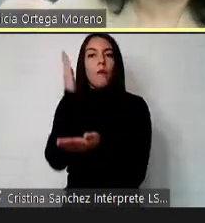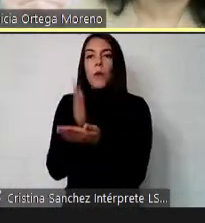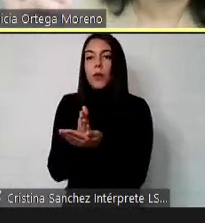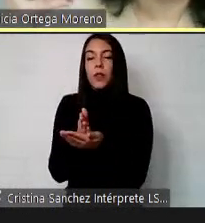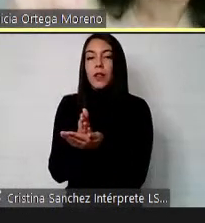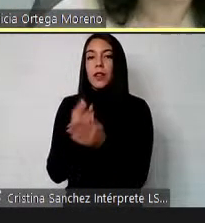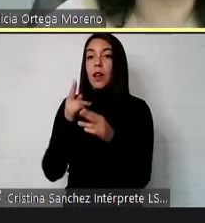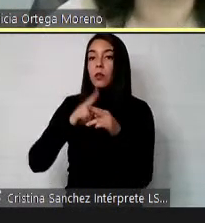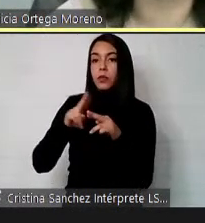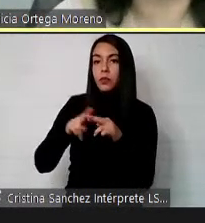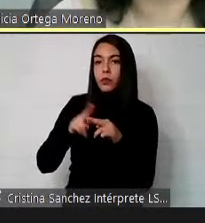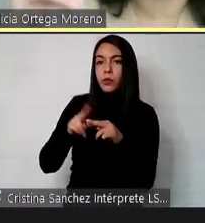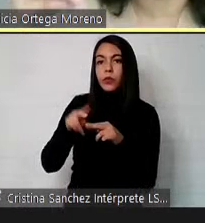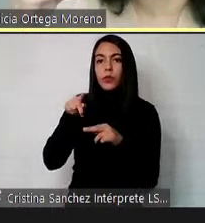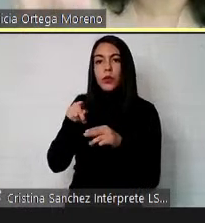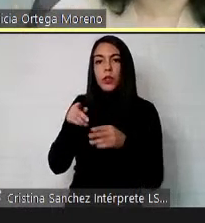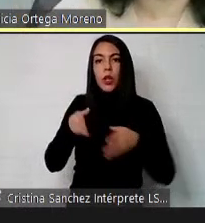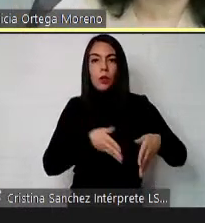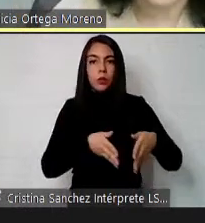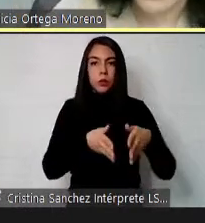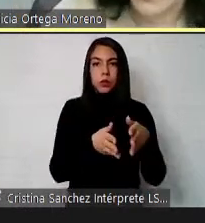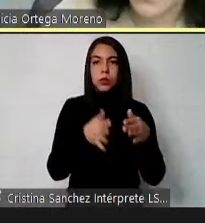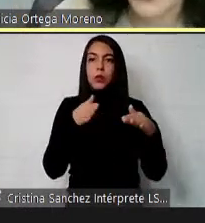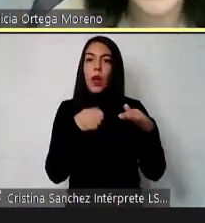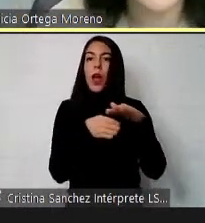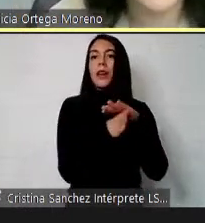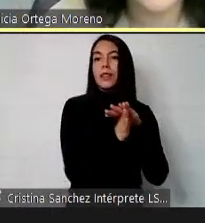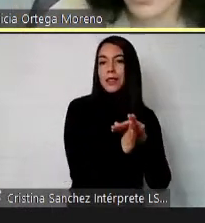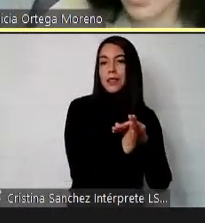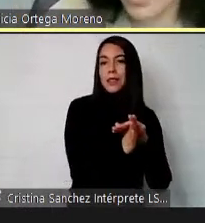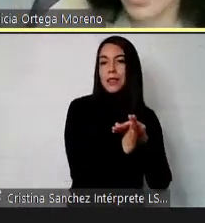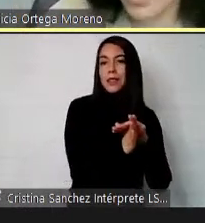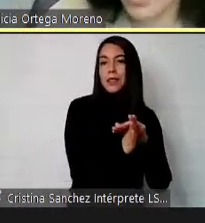estos tránsitos accesibles, estos accesos, ¿ya?